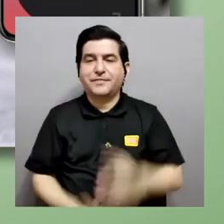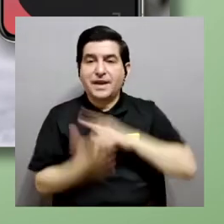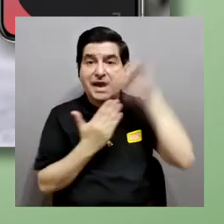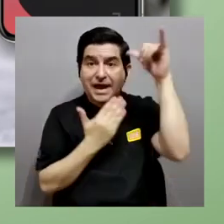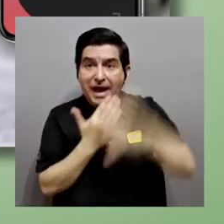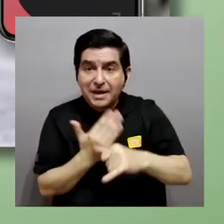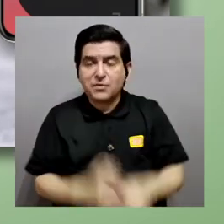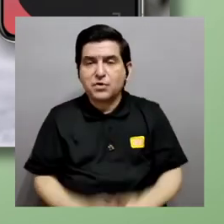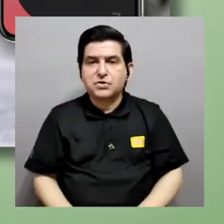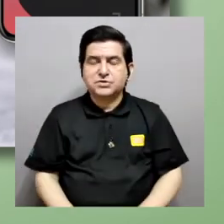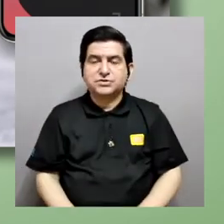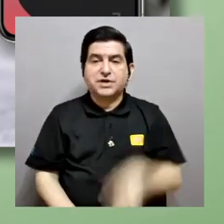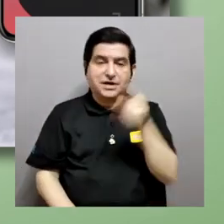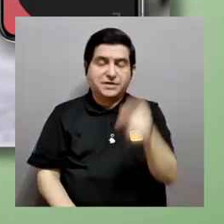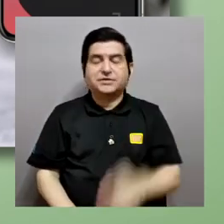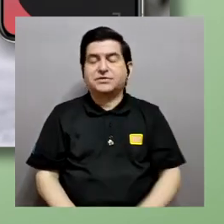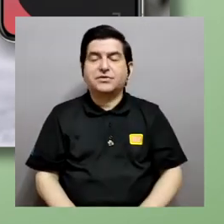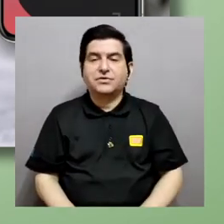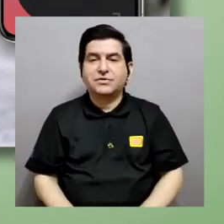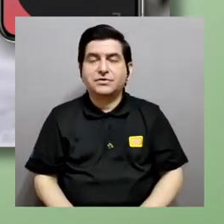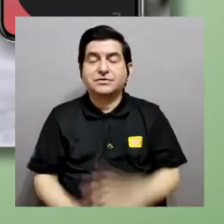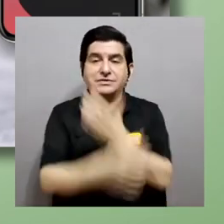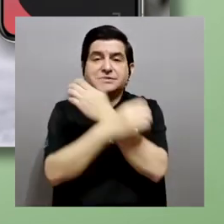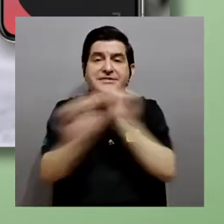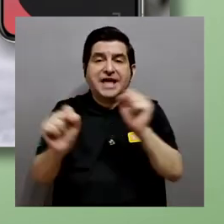en este proyecto que se llama Saving Phase